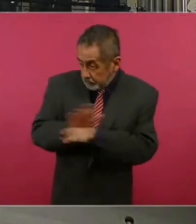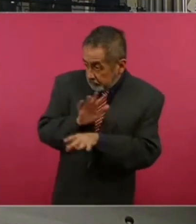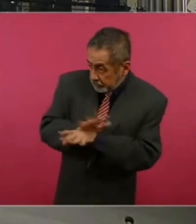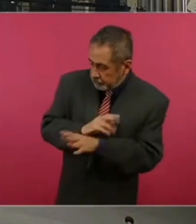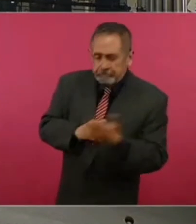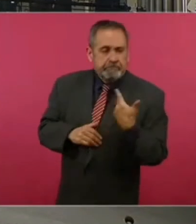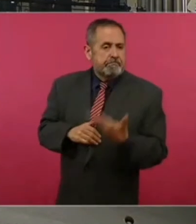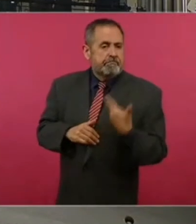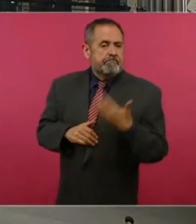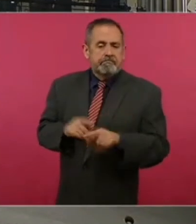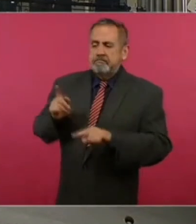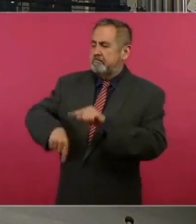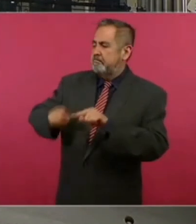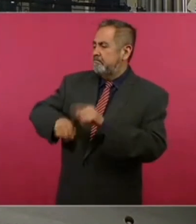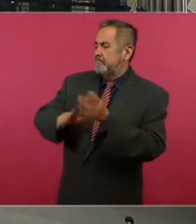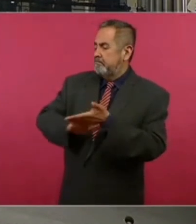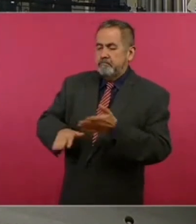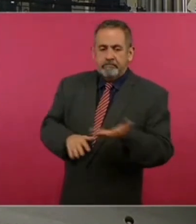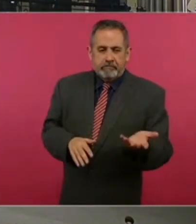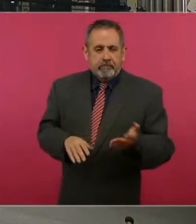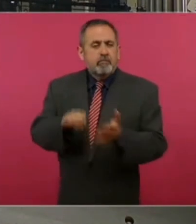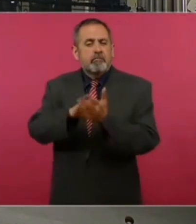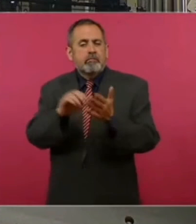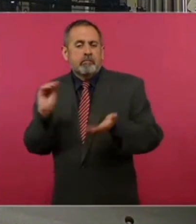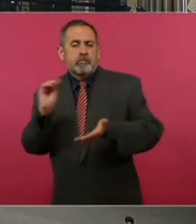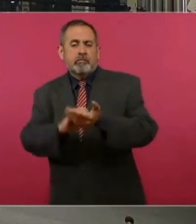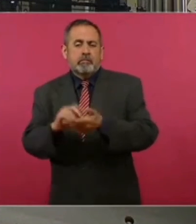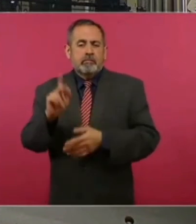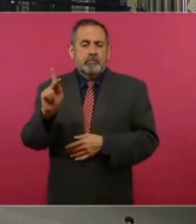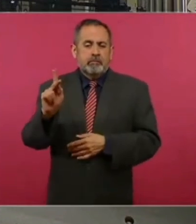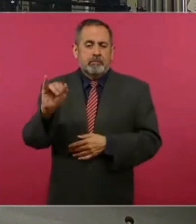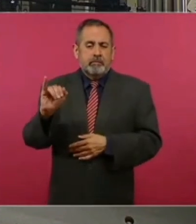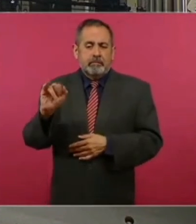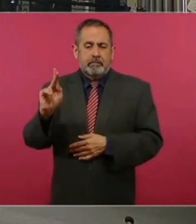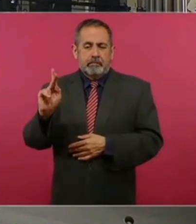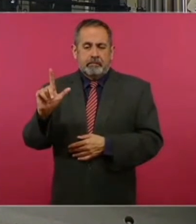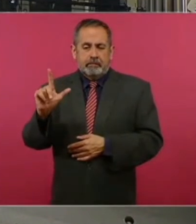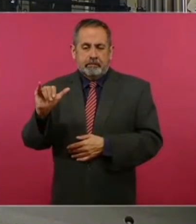Ya lo del PIPILA no había existido.